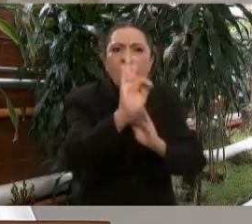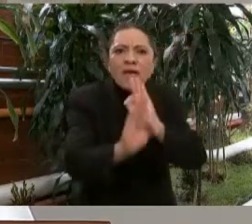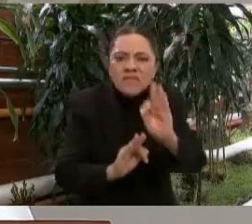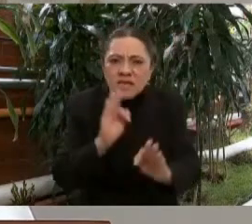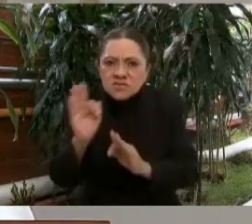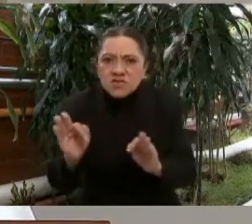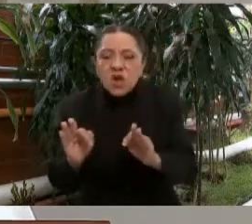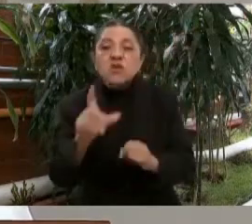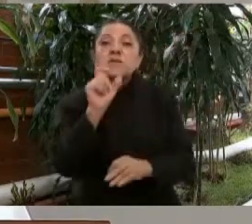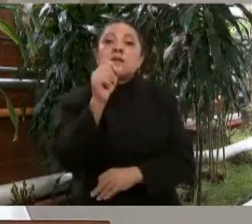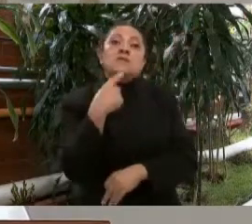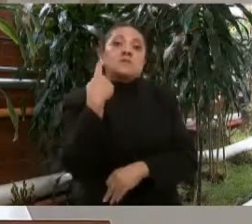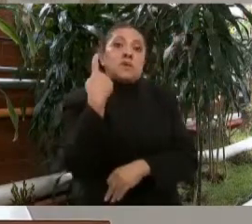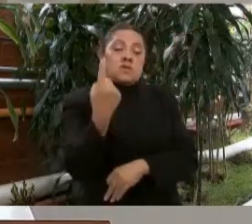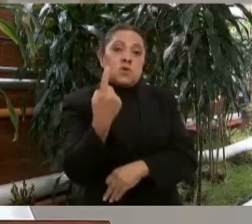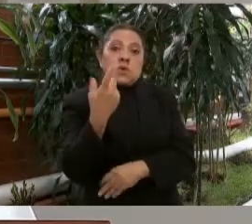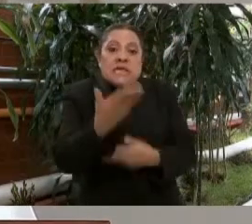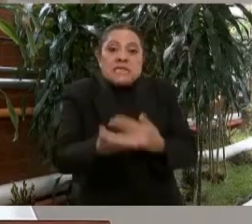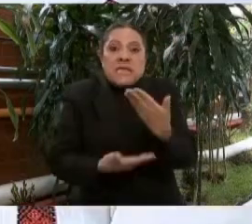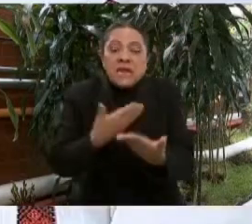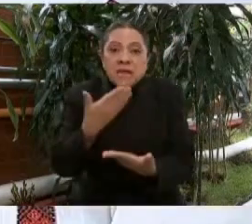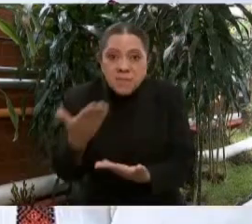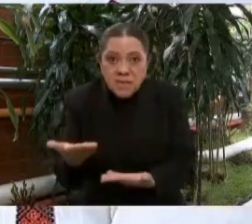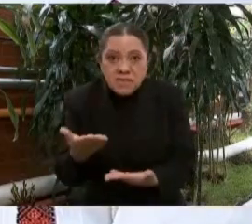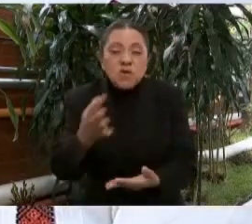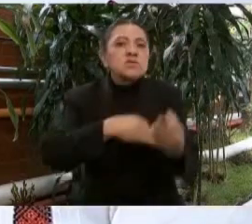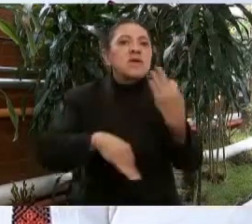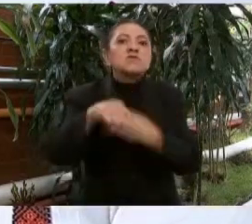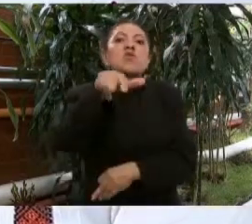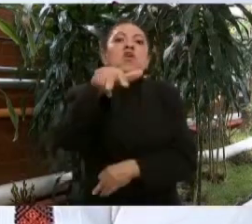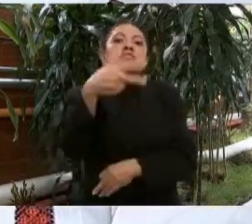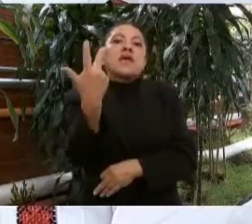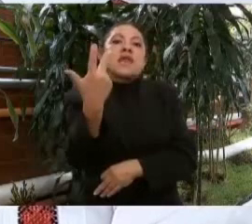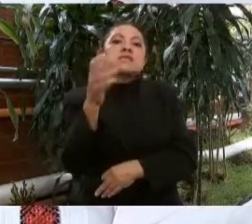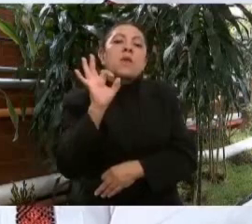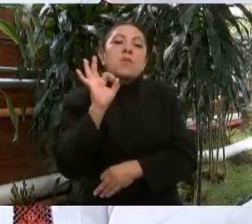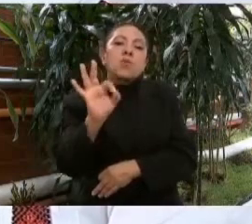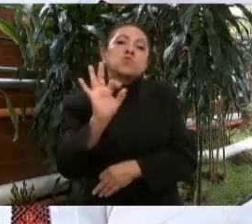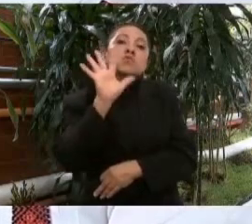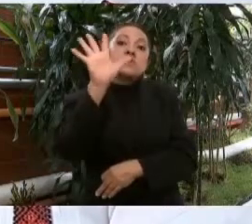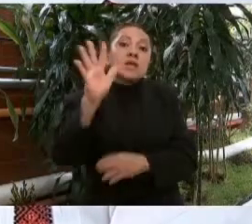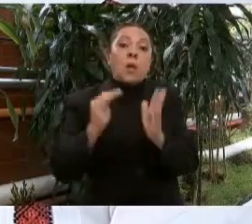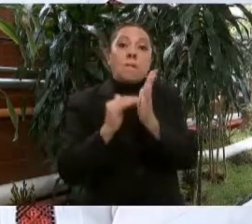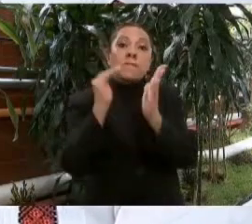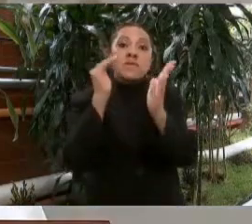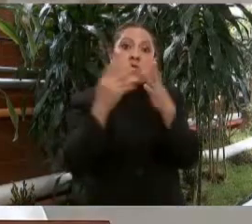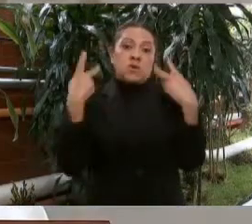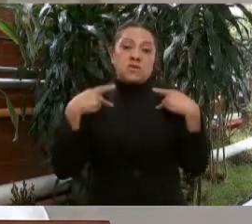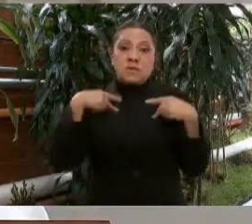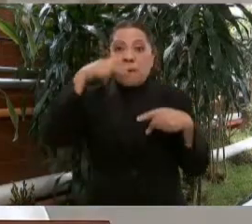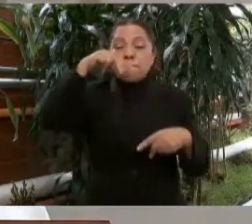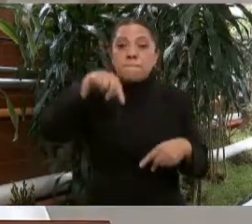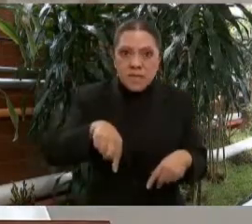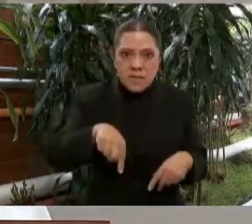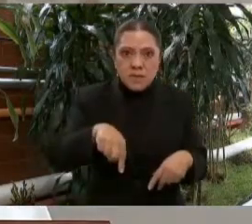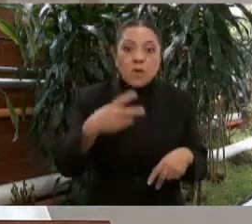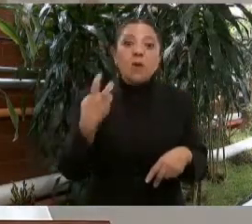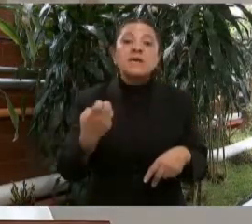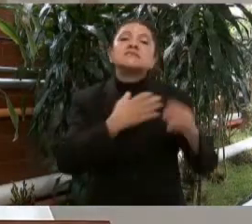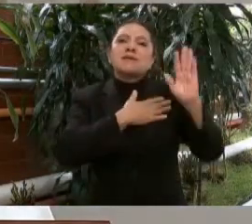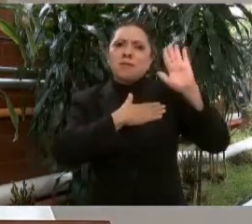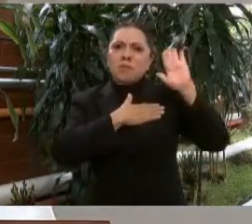prestaciones que brindamos a 13.5 millones de mexicanos. Nuestro compromiso es trabajar por un Issste